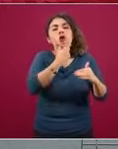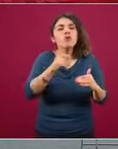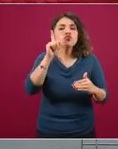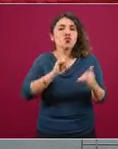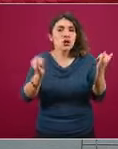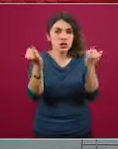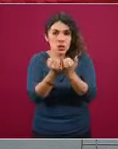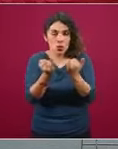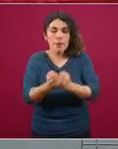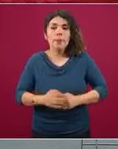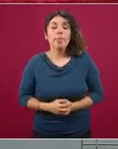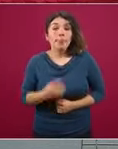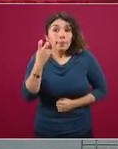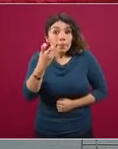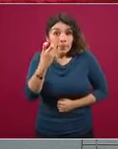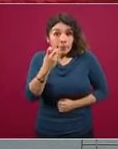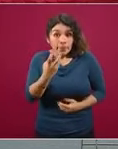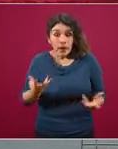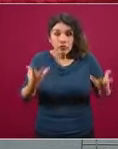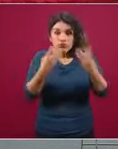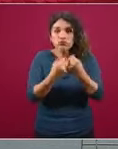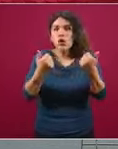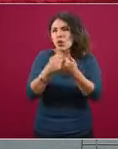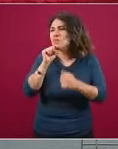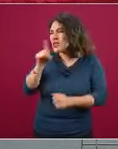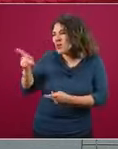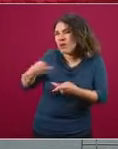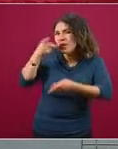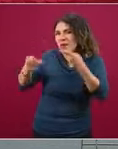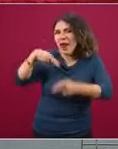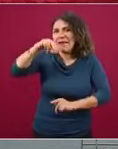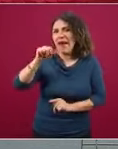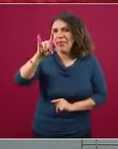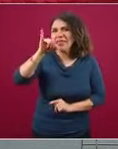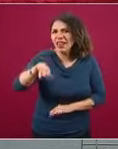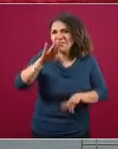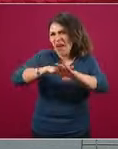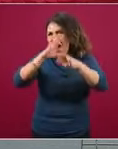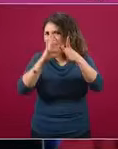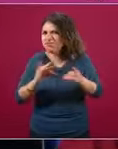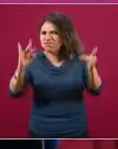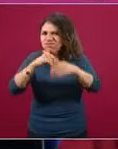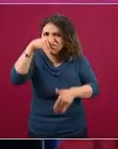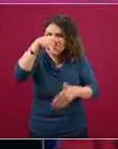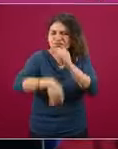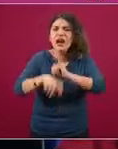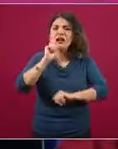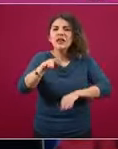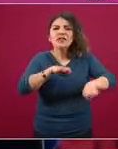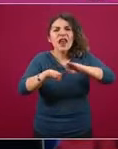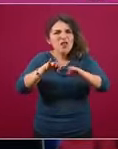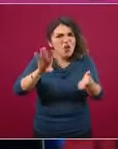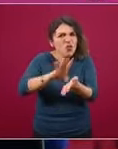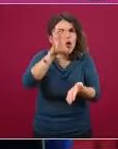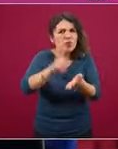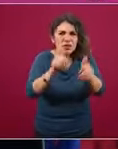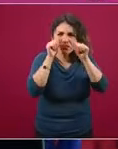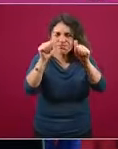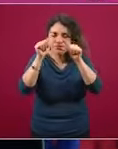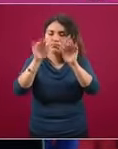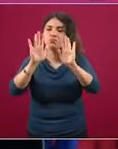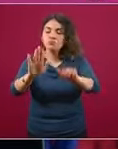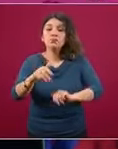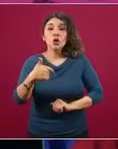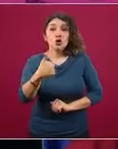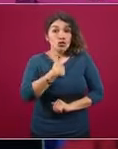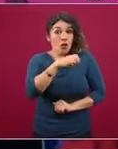complementando con todo lo que Nadine nos ha expuesto tan claramente, el trabajo de transversalidad. Nosotros